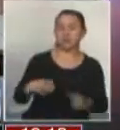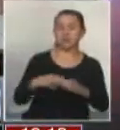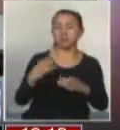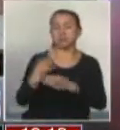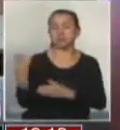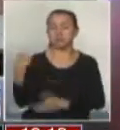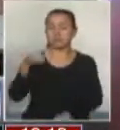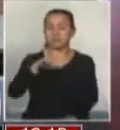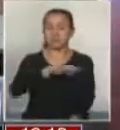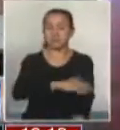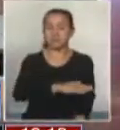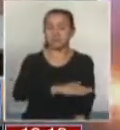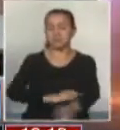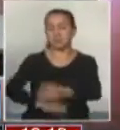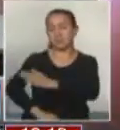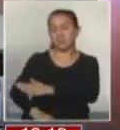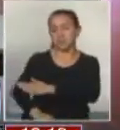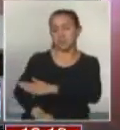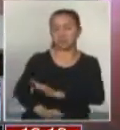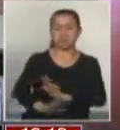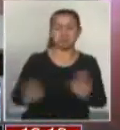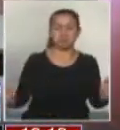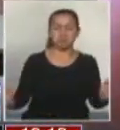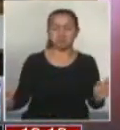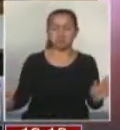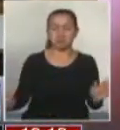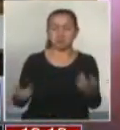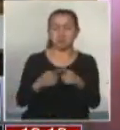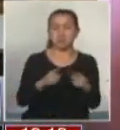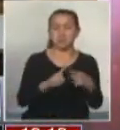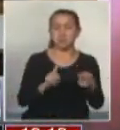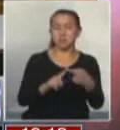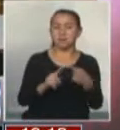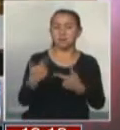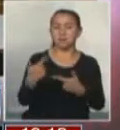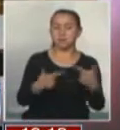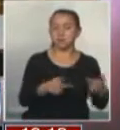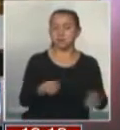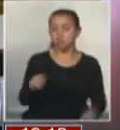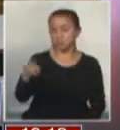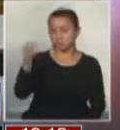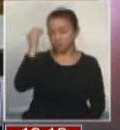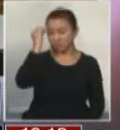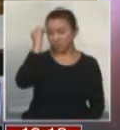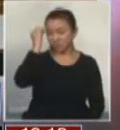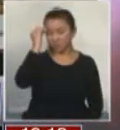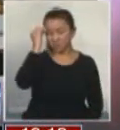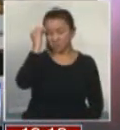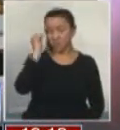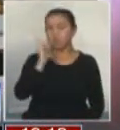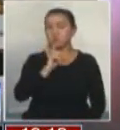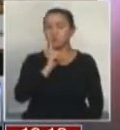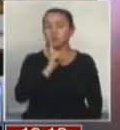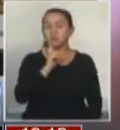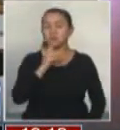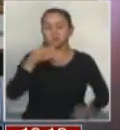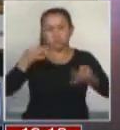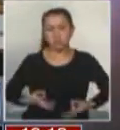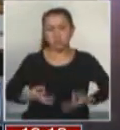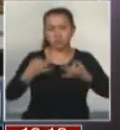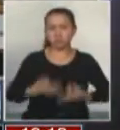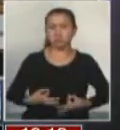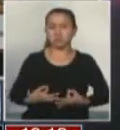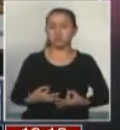centro u izquierda. Aquí hay posiciones de muy distinta naturaleza, pero tal como usted recuerda, nosotros tuvimos la convicción